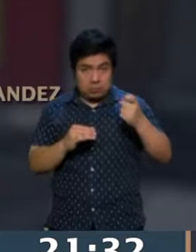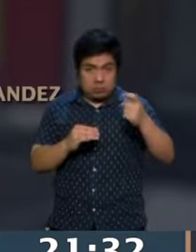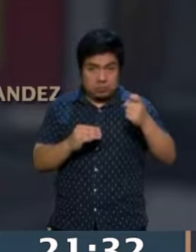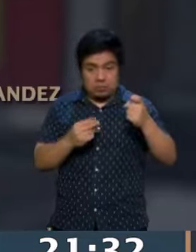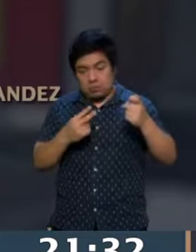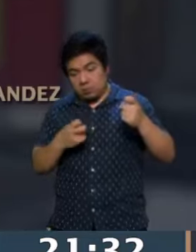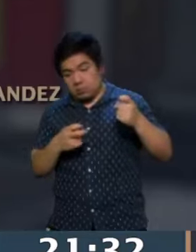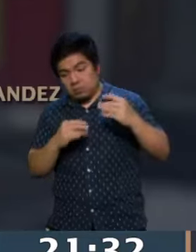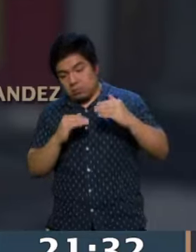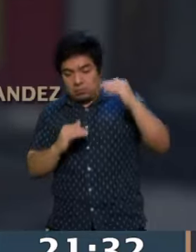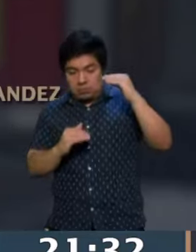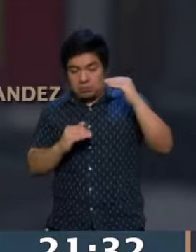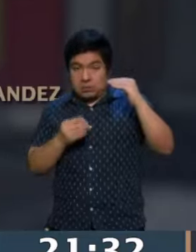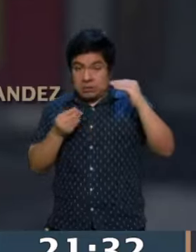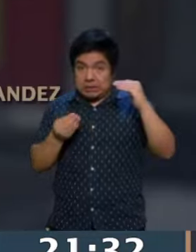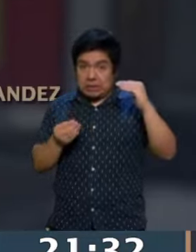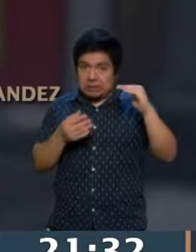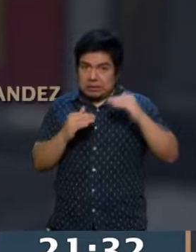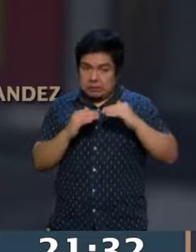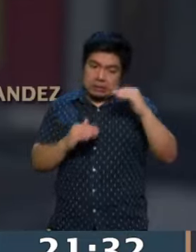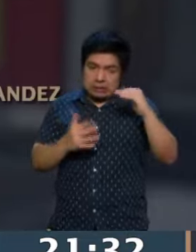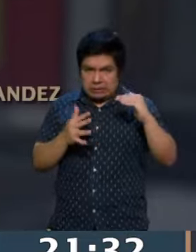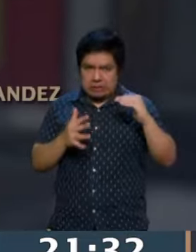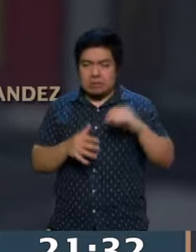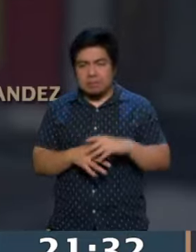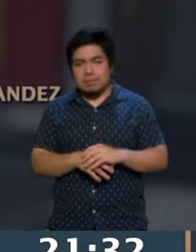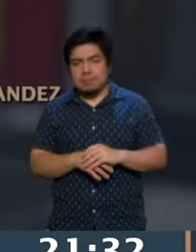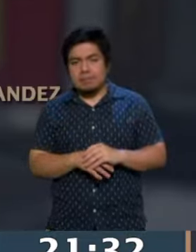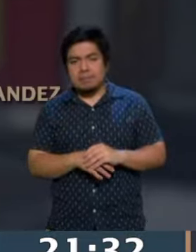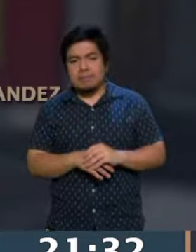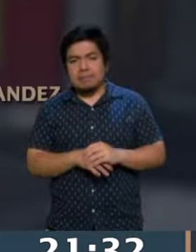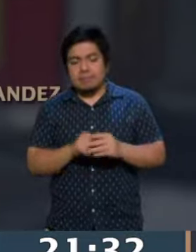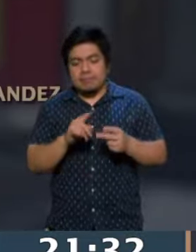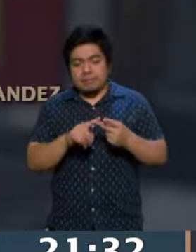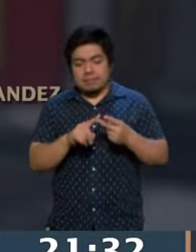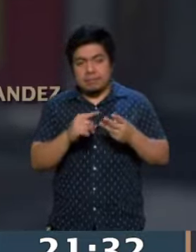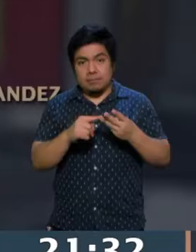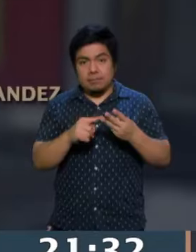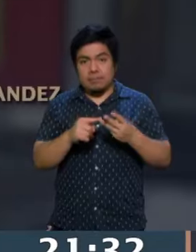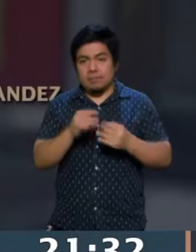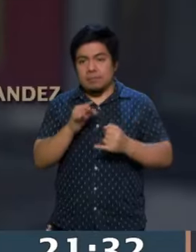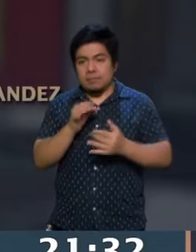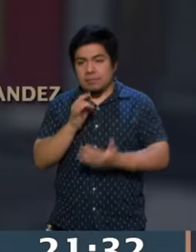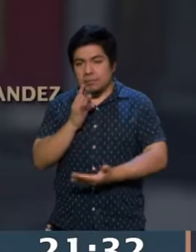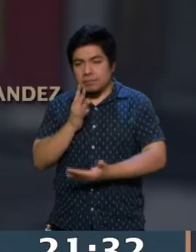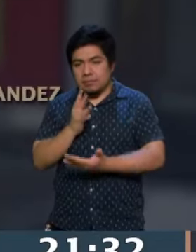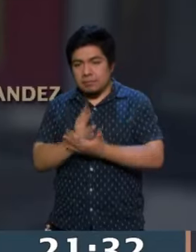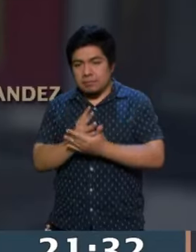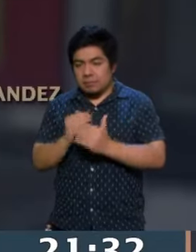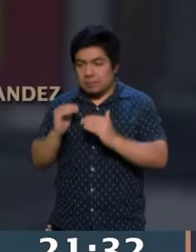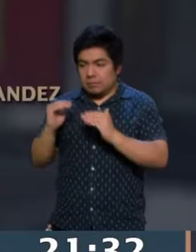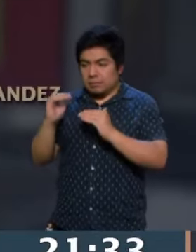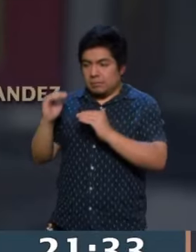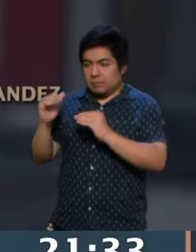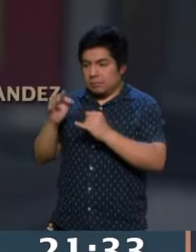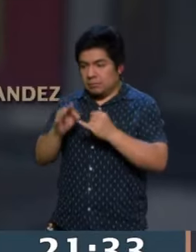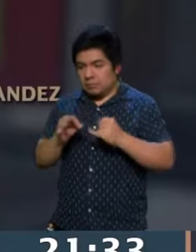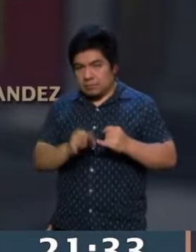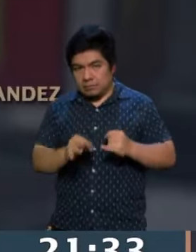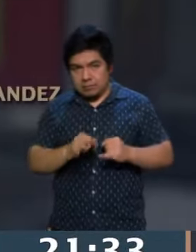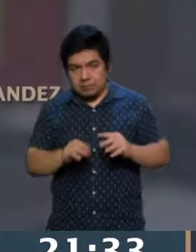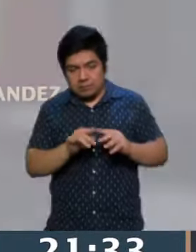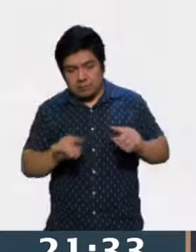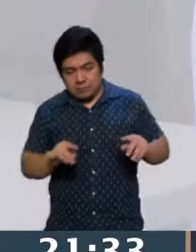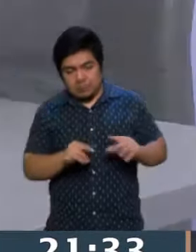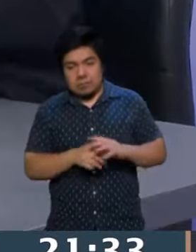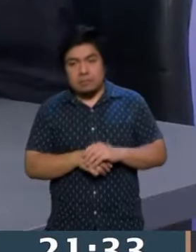y el segundo lugar es de una brecha bastante grande, ¿no? ¿Te parece si nos vamos únicamente con los punteros en el resto de las alcaldías?